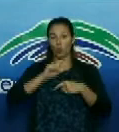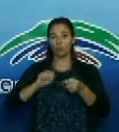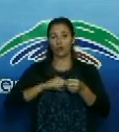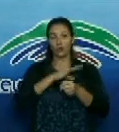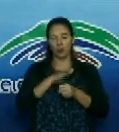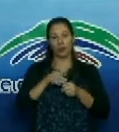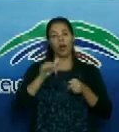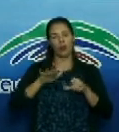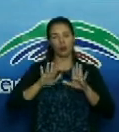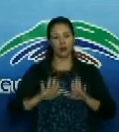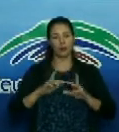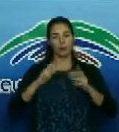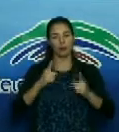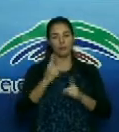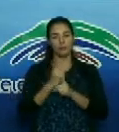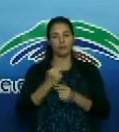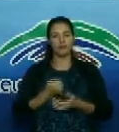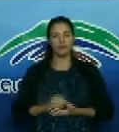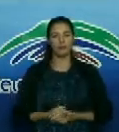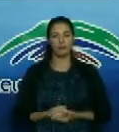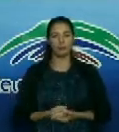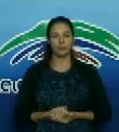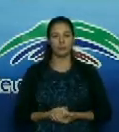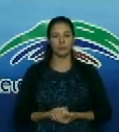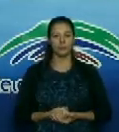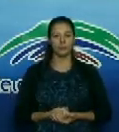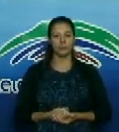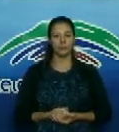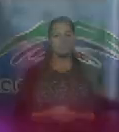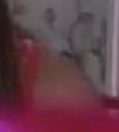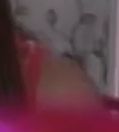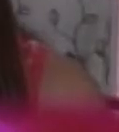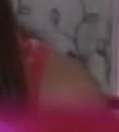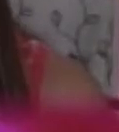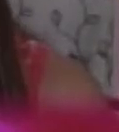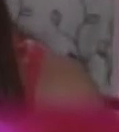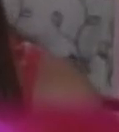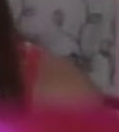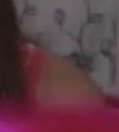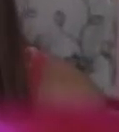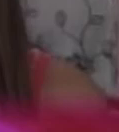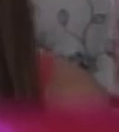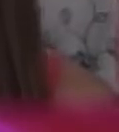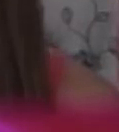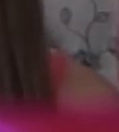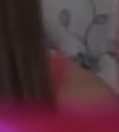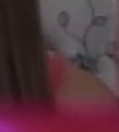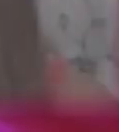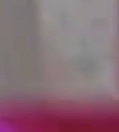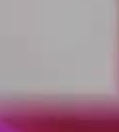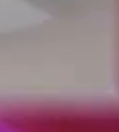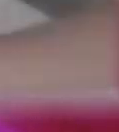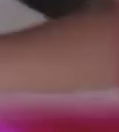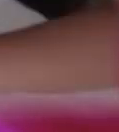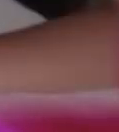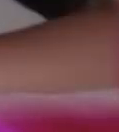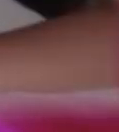hacemos una pausa enseguida estamos de vuelta por mi salud y la de mi familia yo me quedo en casa